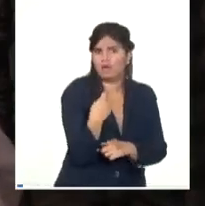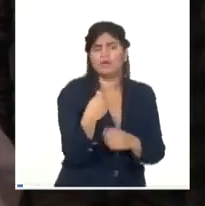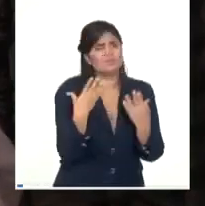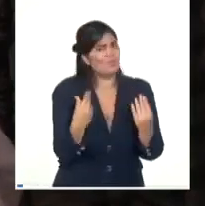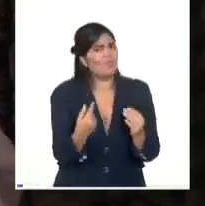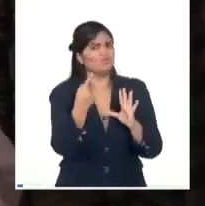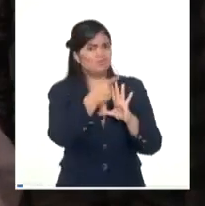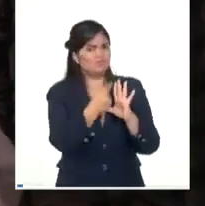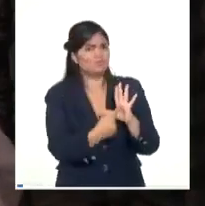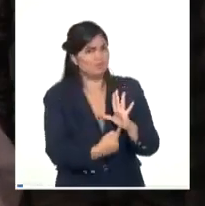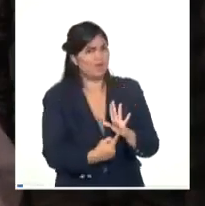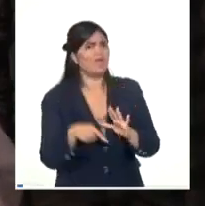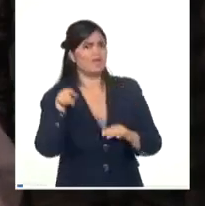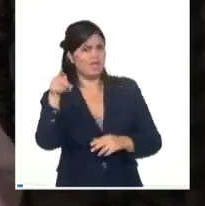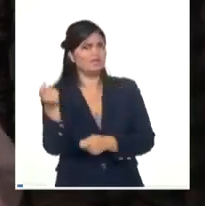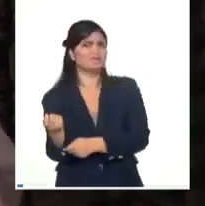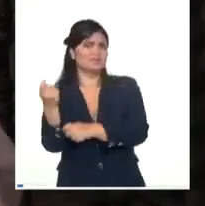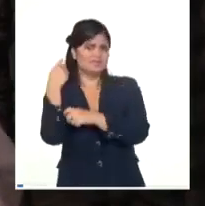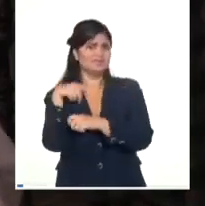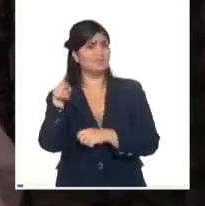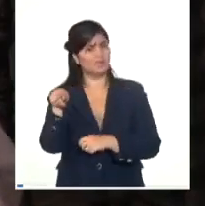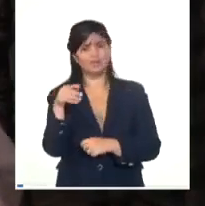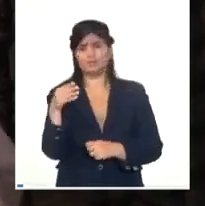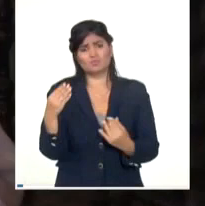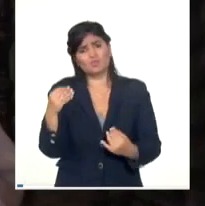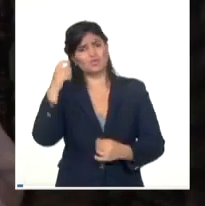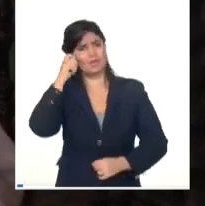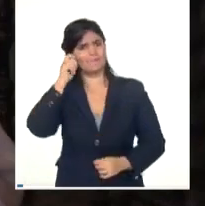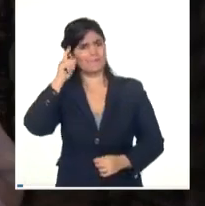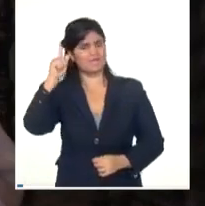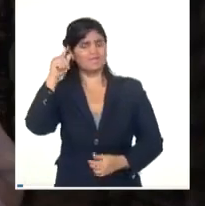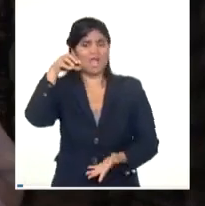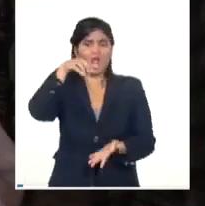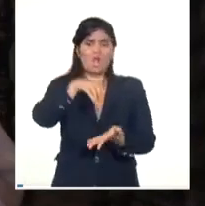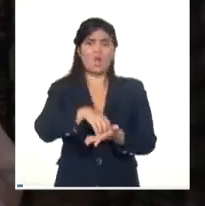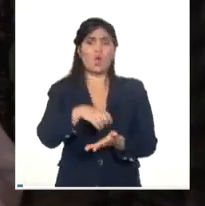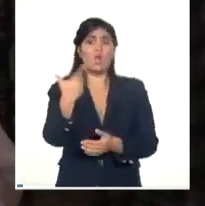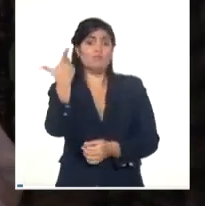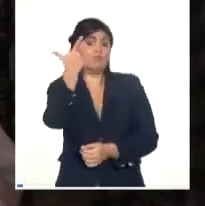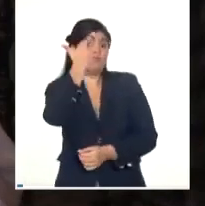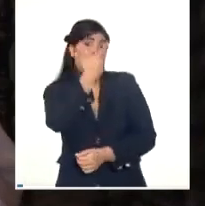El Instituto Finlay y el desarrollo de las vacunas resultaron sumamente inspiradores.